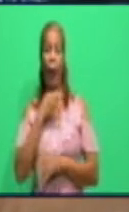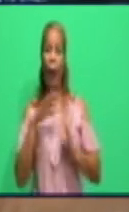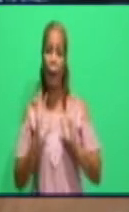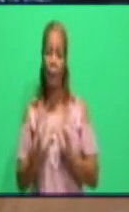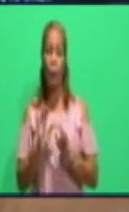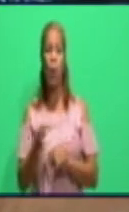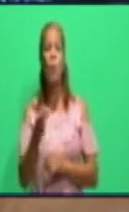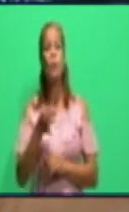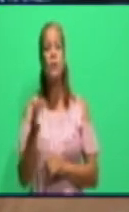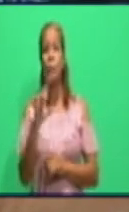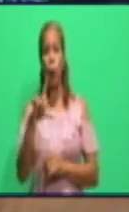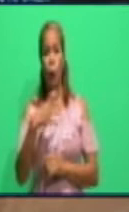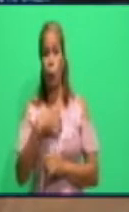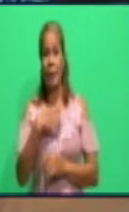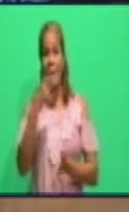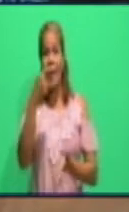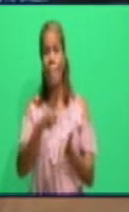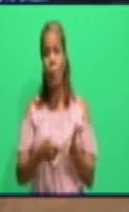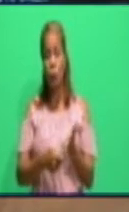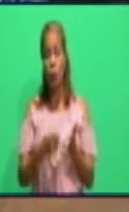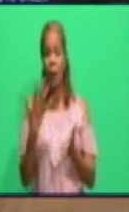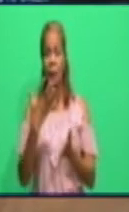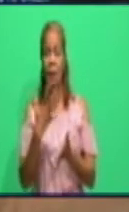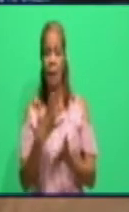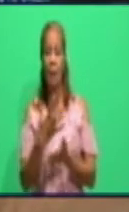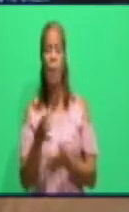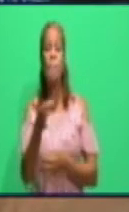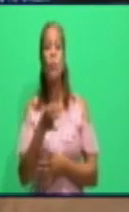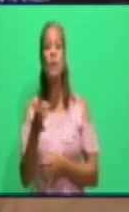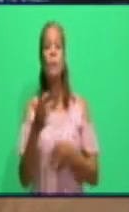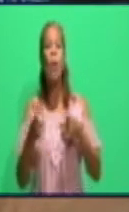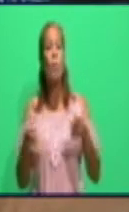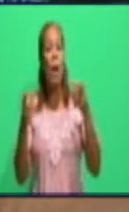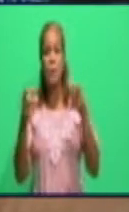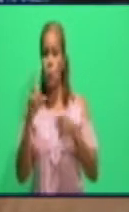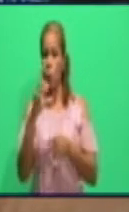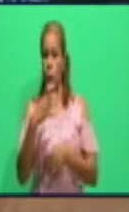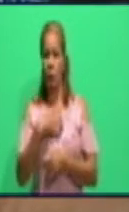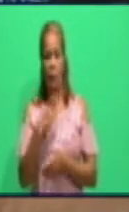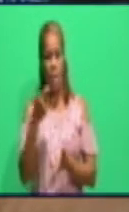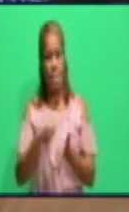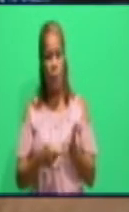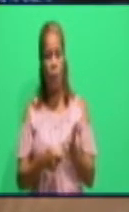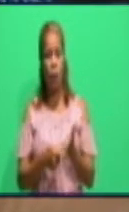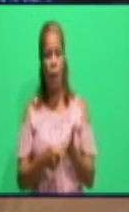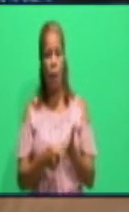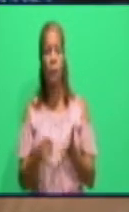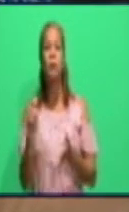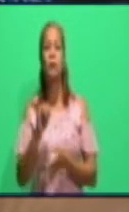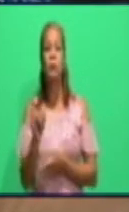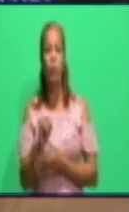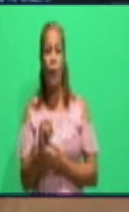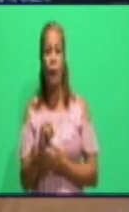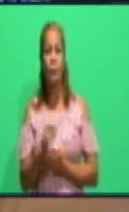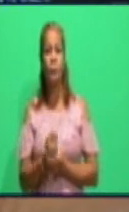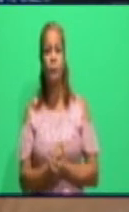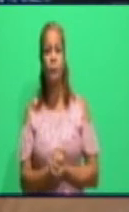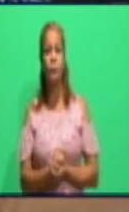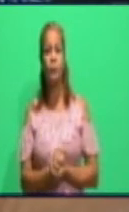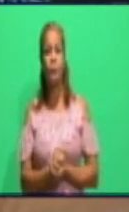fortalecimiento de los consejos de dirección, como por ejemplo el municipio de Mazó, el municipio de Vayamos, que recientemente